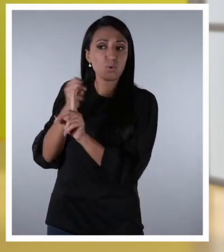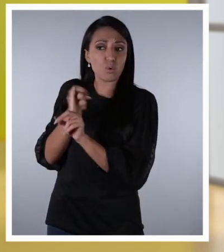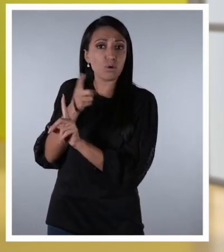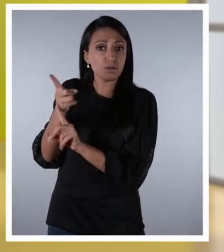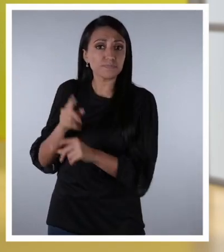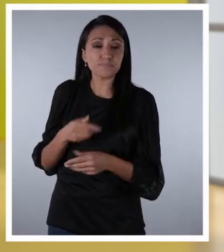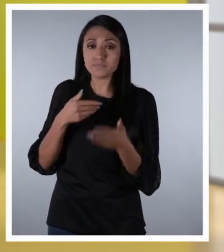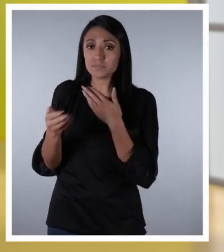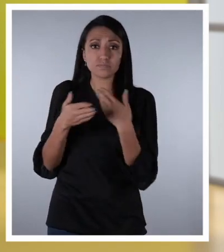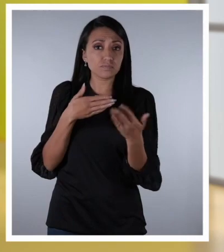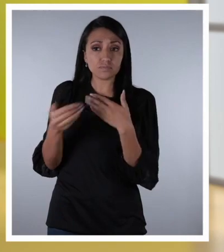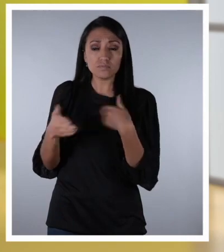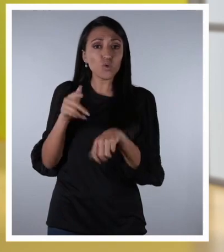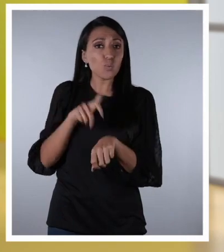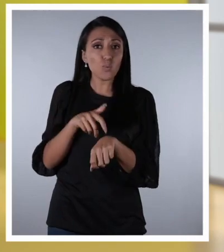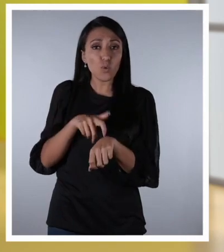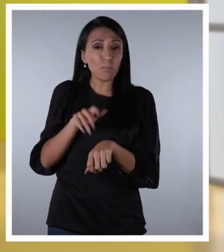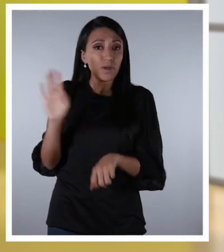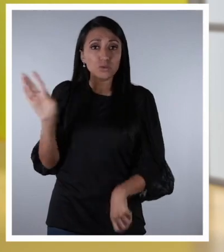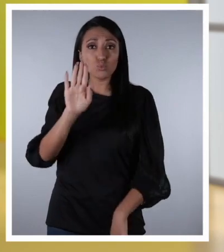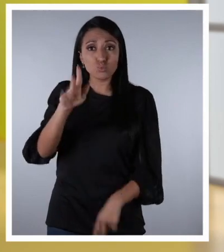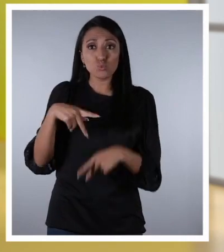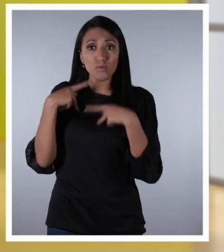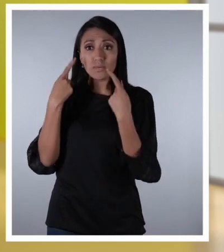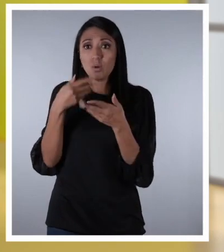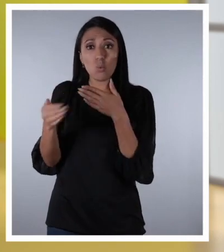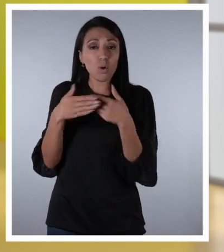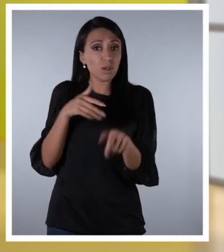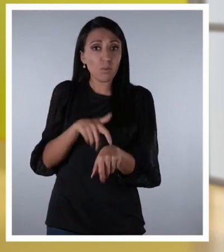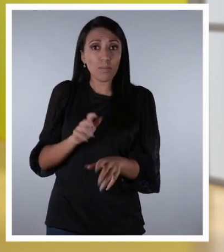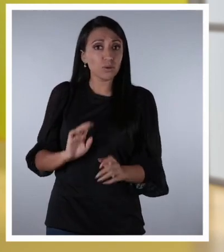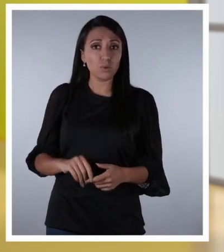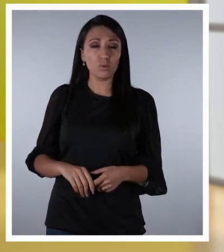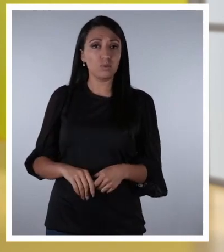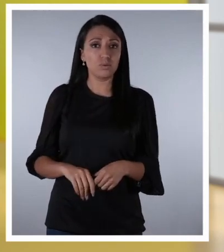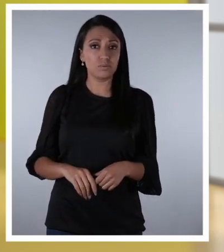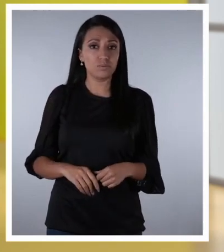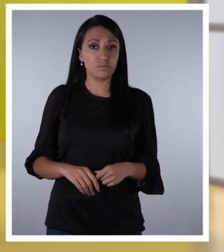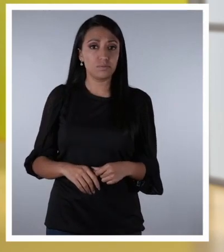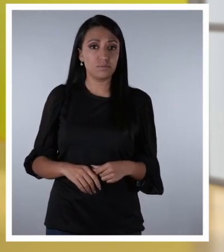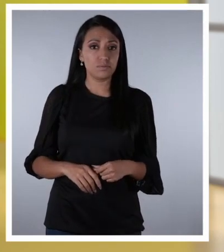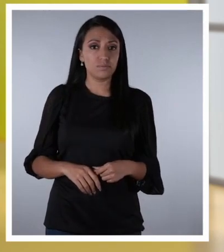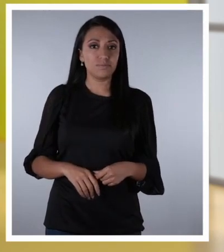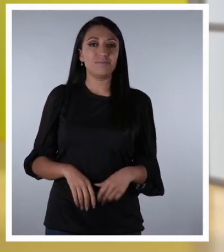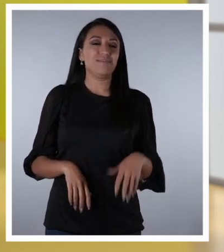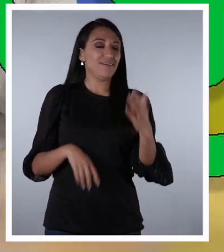víctimas de este tipo de violencia en cualquier momento de nuestras vidas